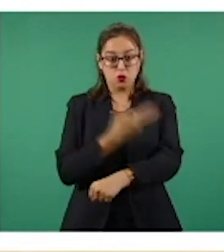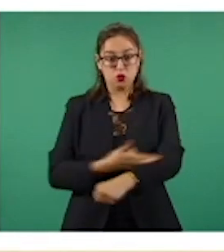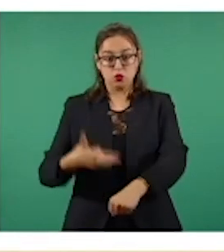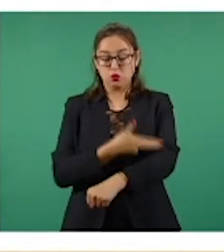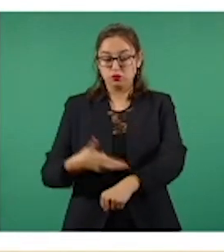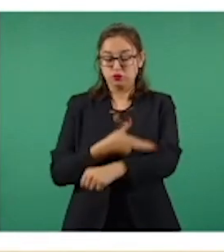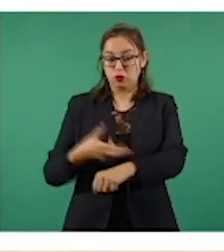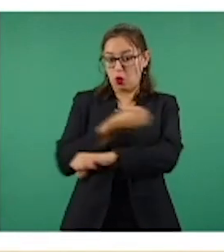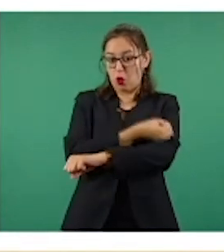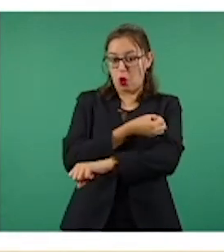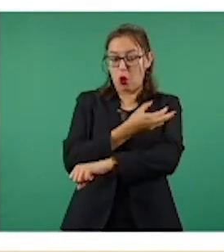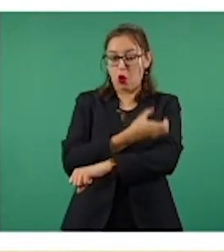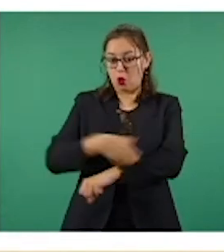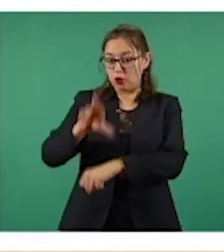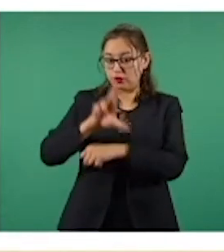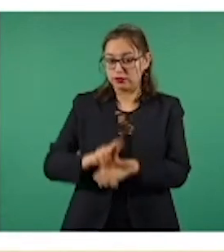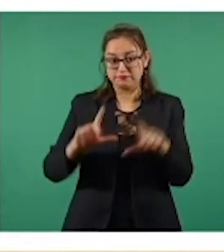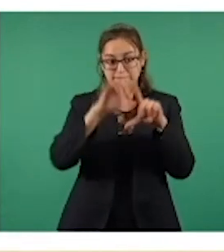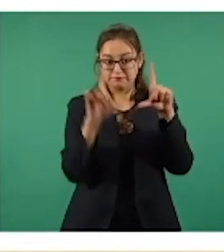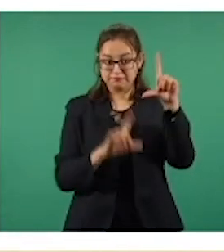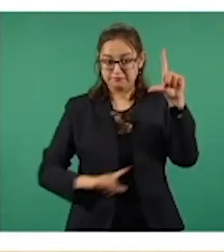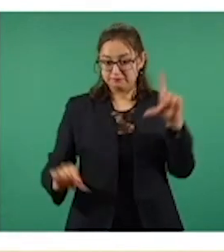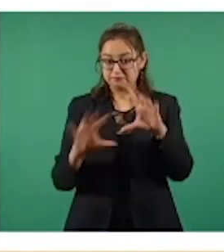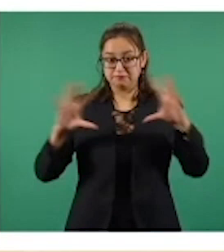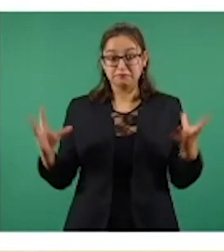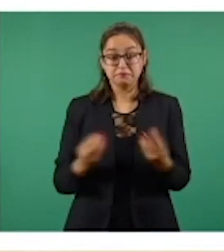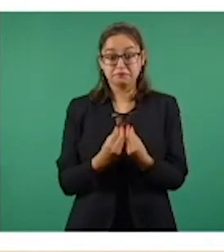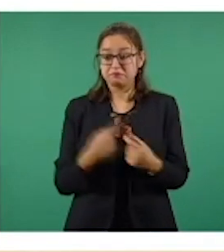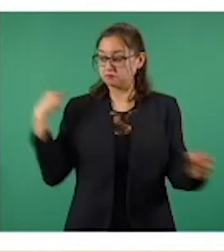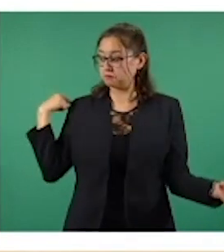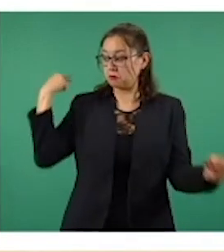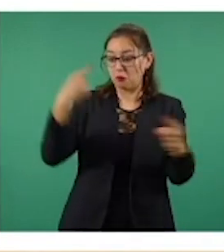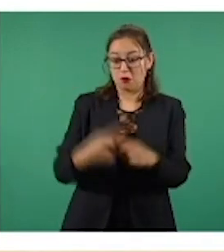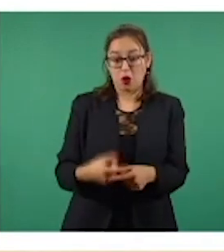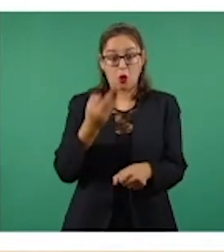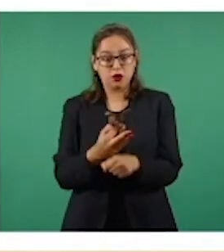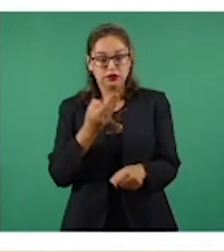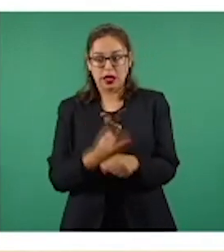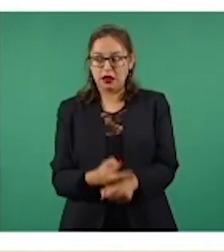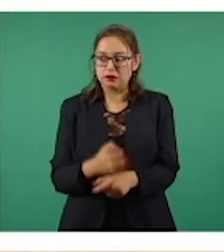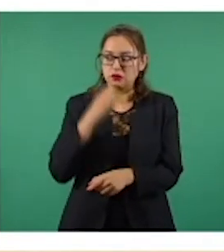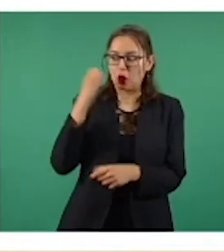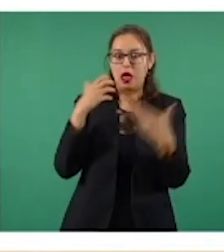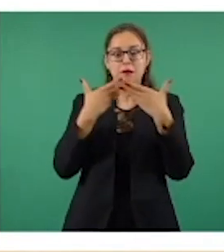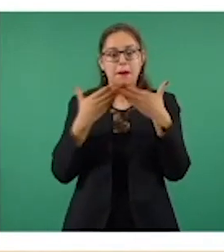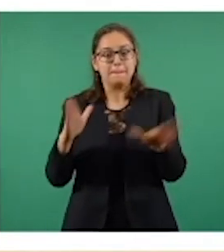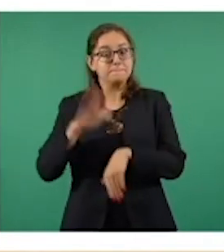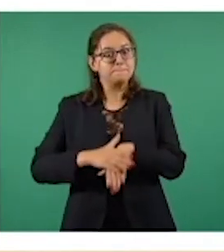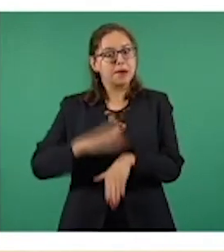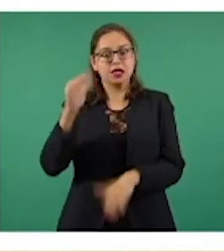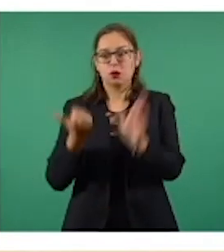la maestra Delfina Gómez Álvarez y su equipo en todo el territorio nacional, hasta el momento no hay evidencia de que la